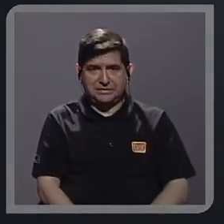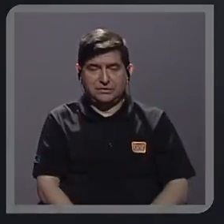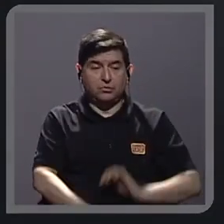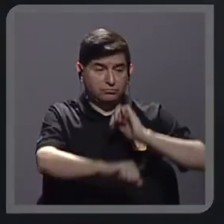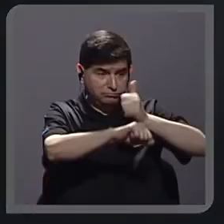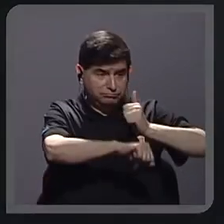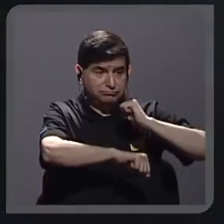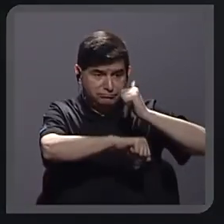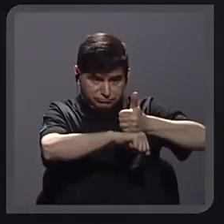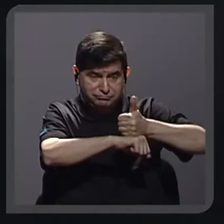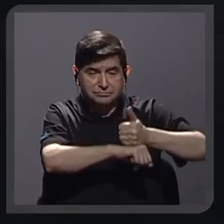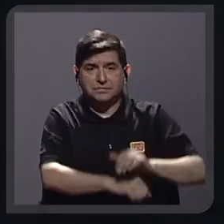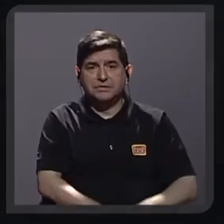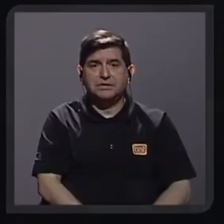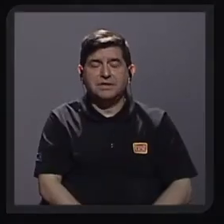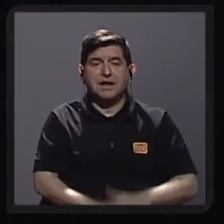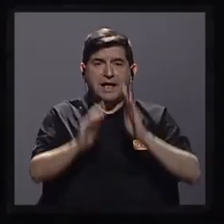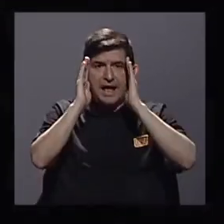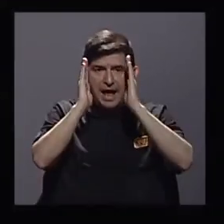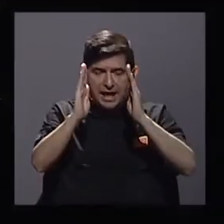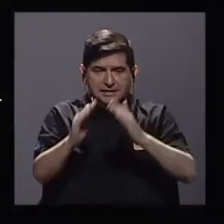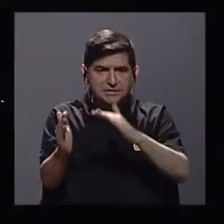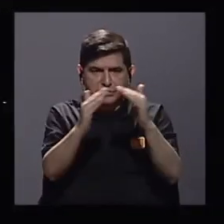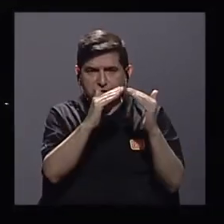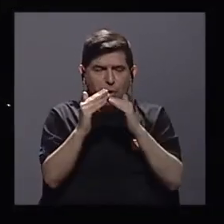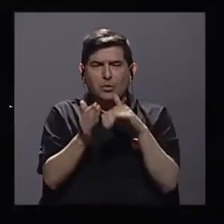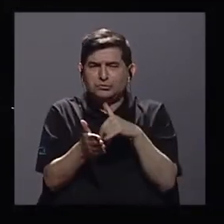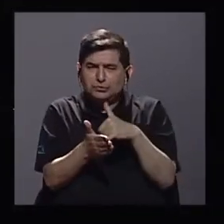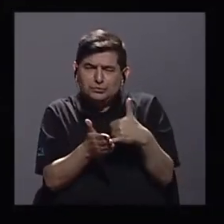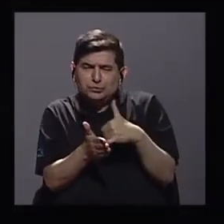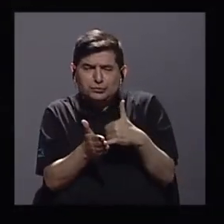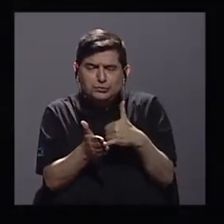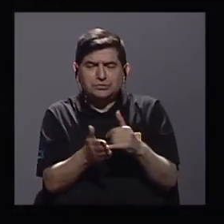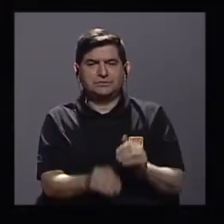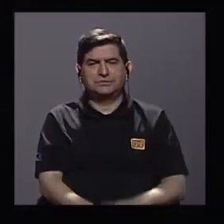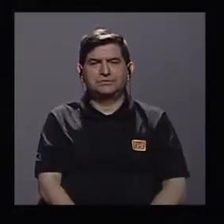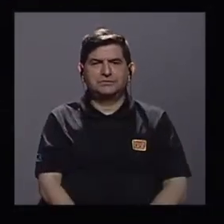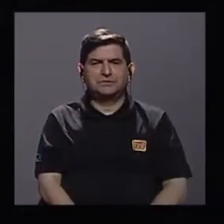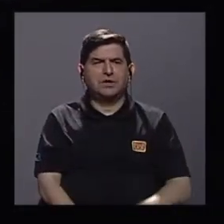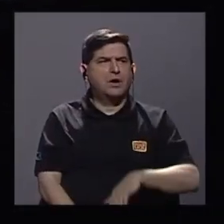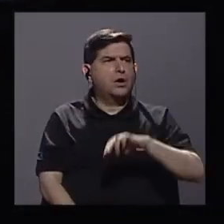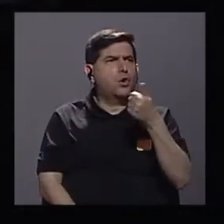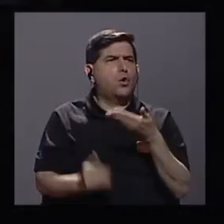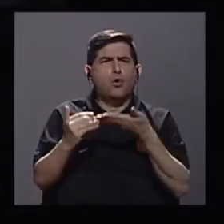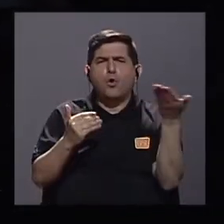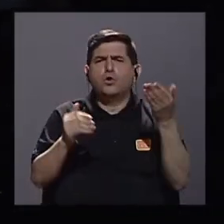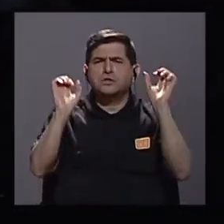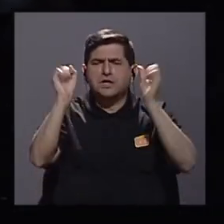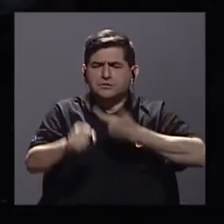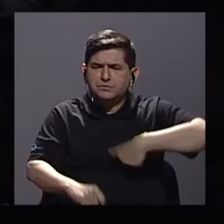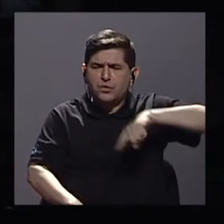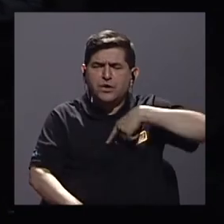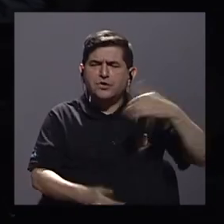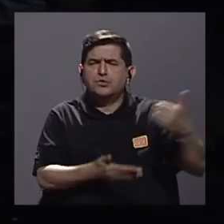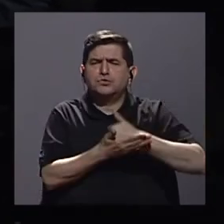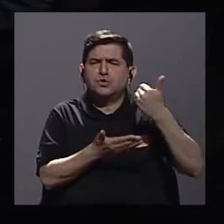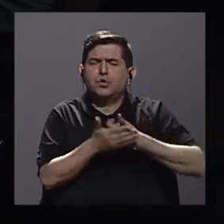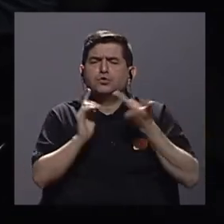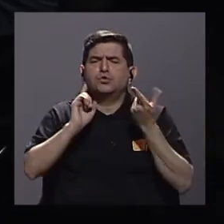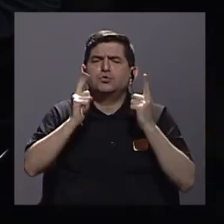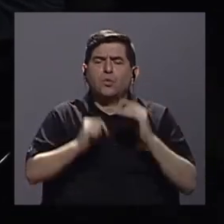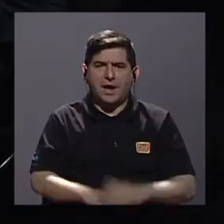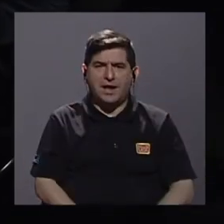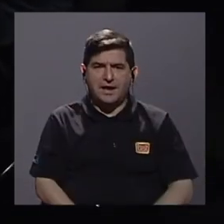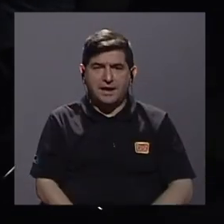digamos, la atención de la población más vulnerable, ¿en qué otras cosas podríamos estar ahorrando? Estamos